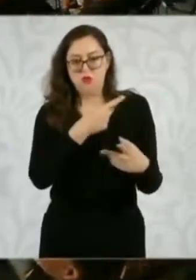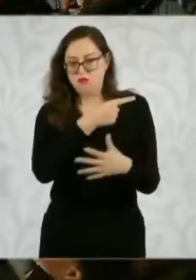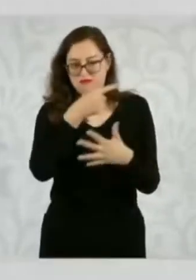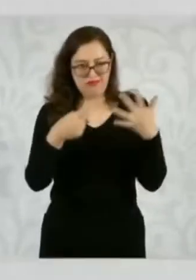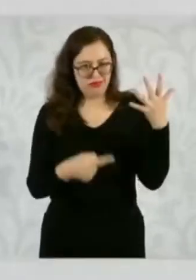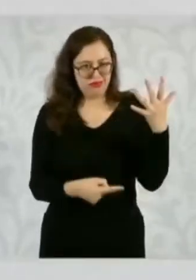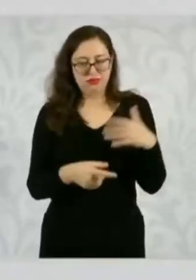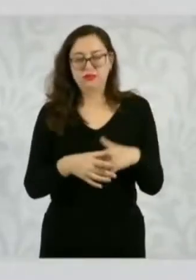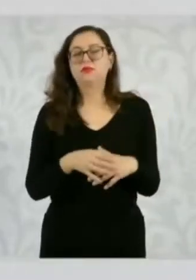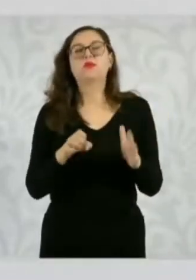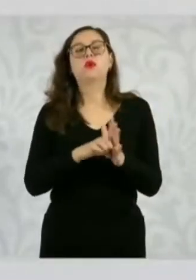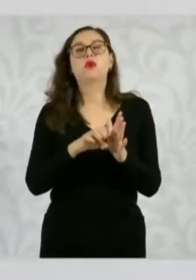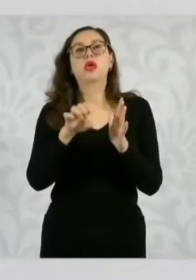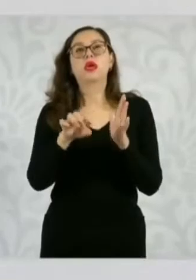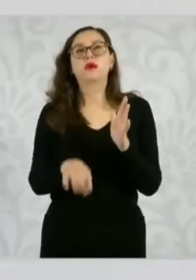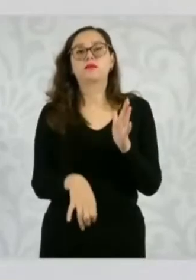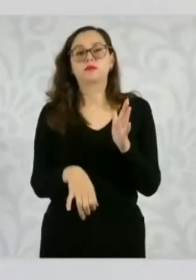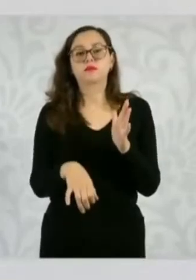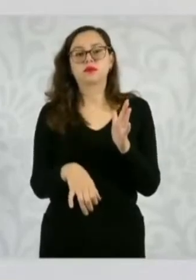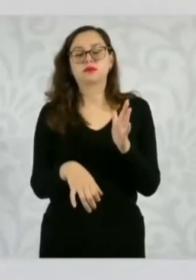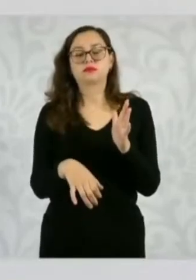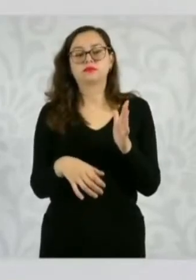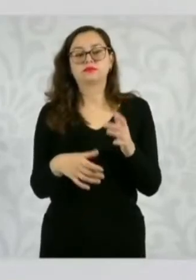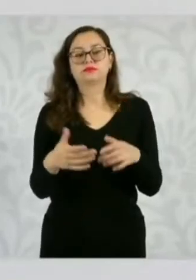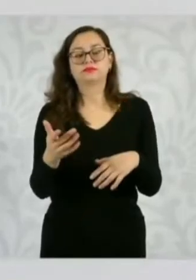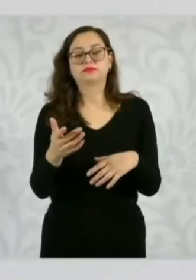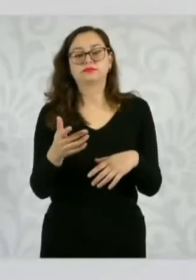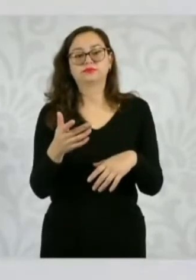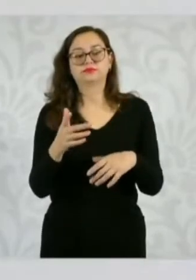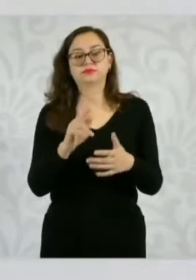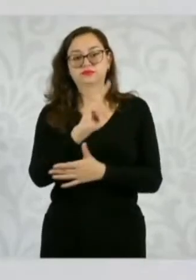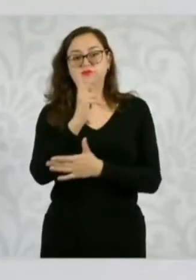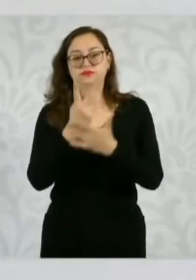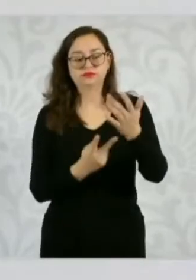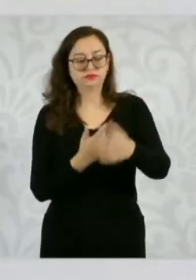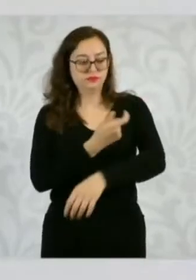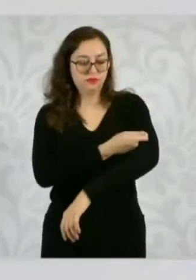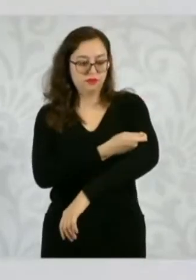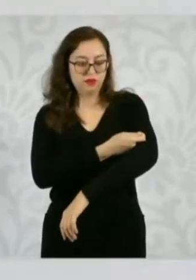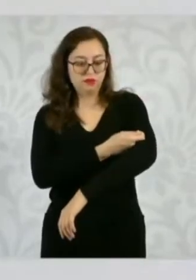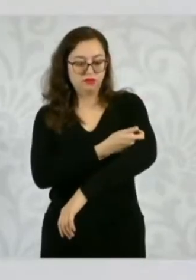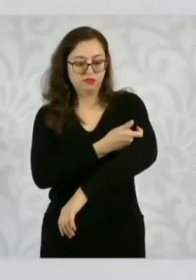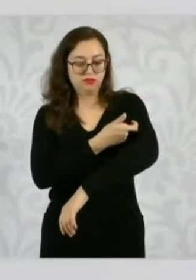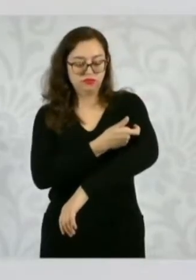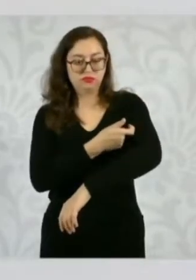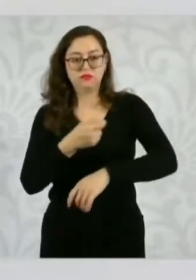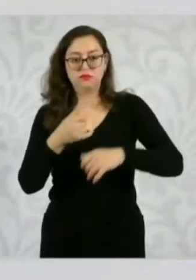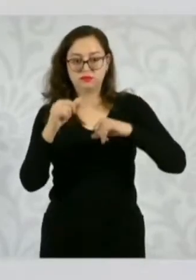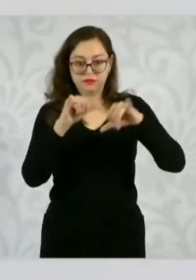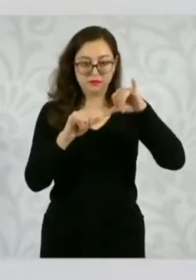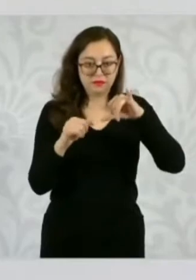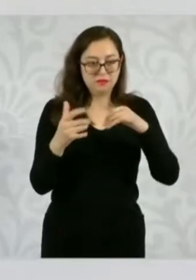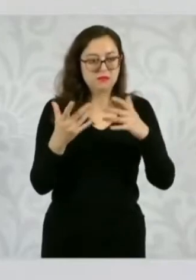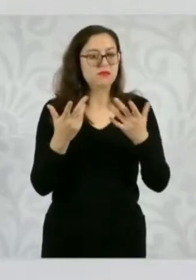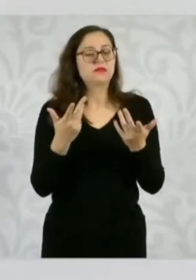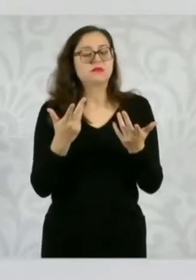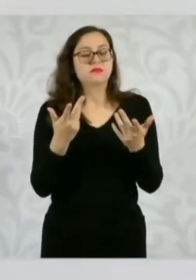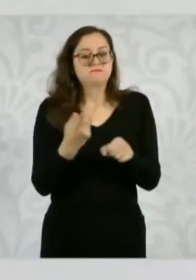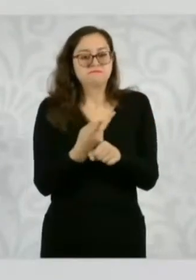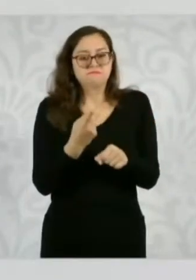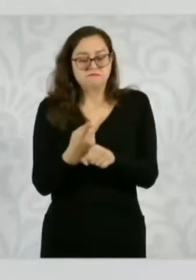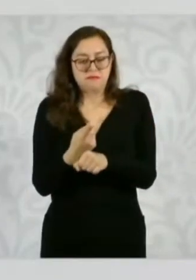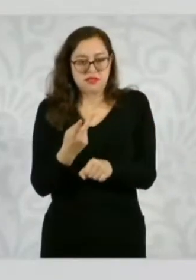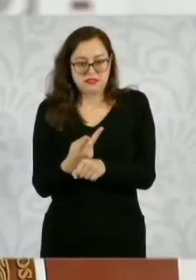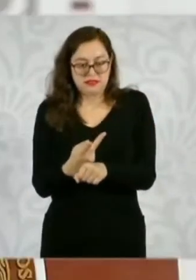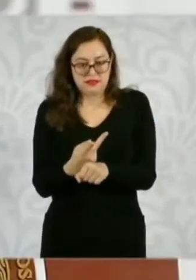de toma de muestras médicas, ¿a qué se refiere este programa? Muchas veces en los